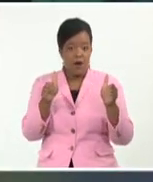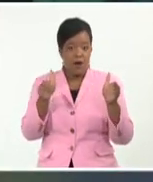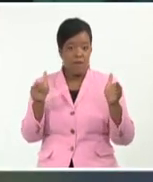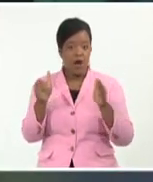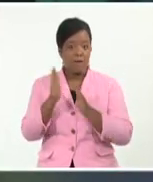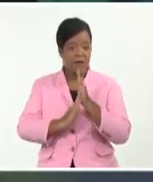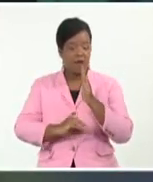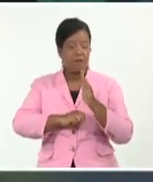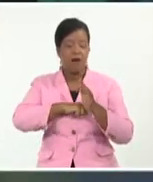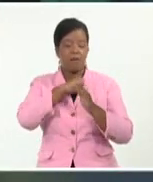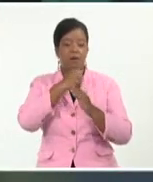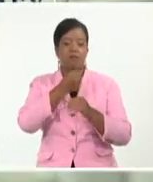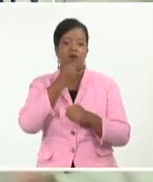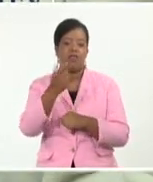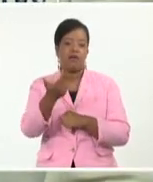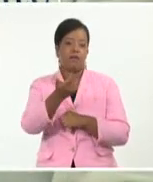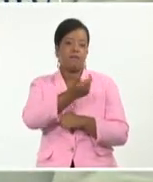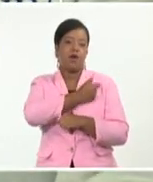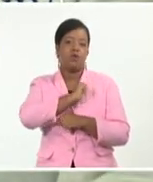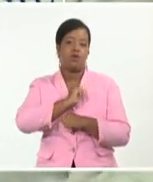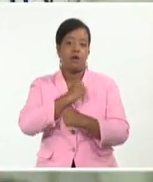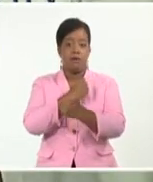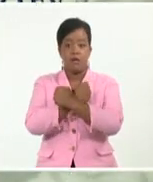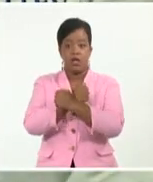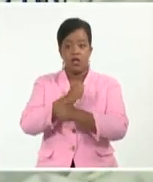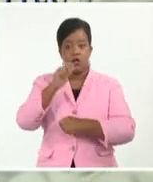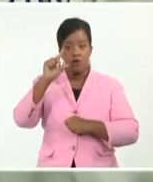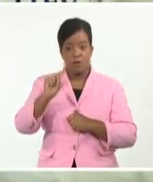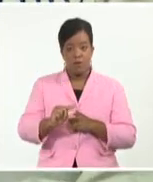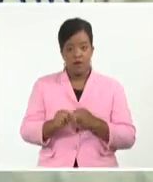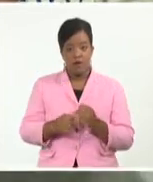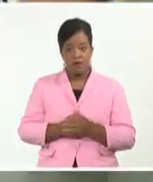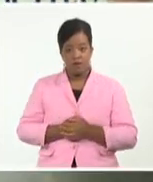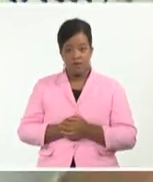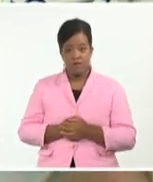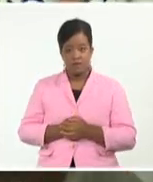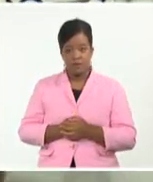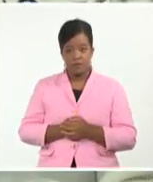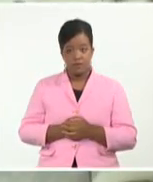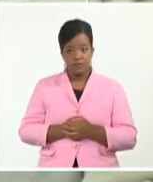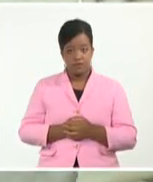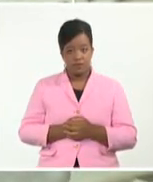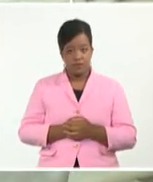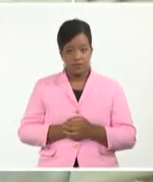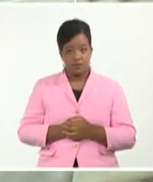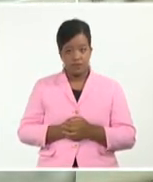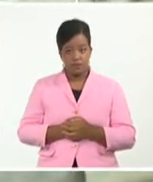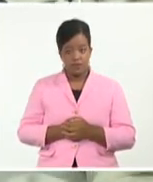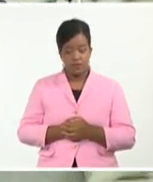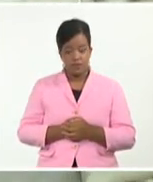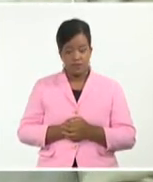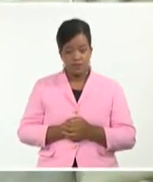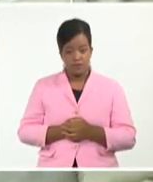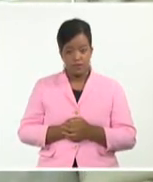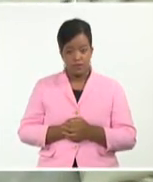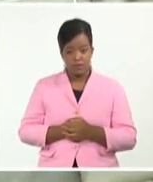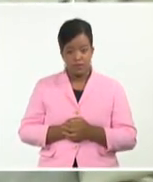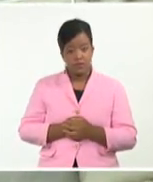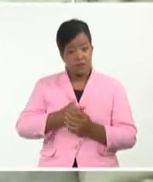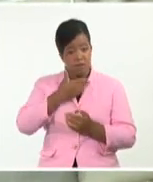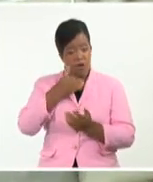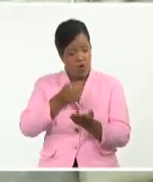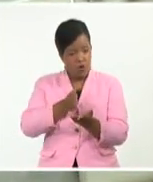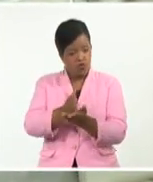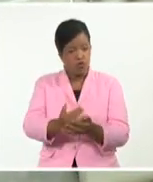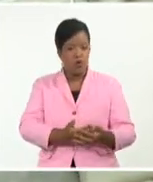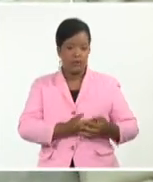vacunar y reducirá el riesgo de que ella pueda enfermar. Pero en el momento entre decidir, entre continuar lactando y vacunarse, la decisión más correcta